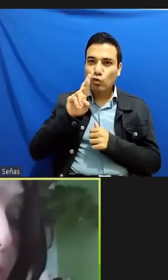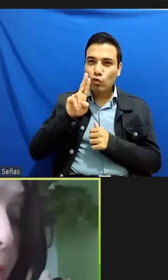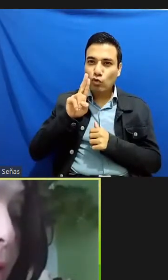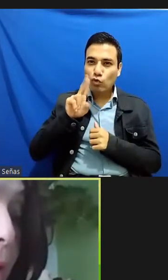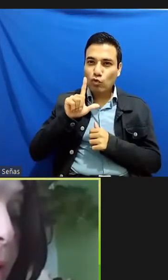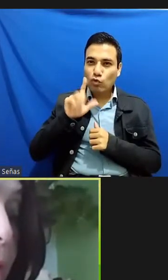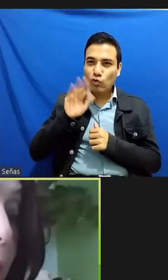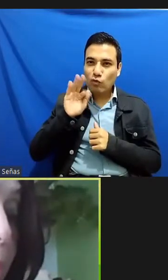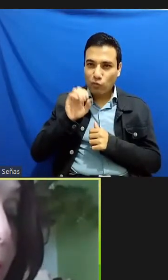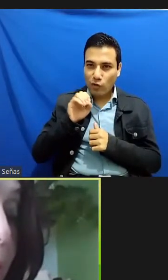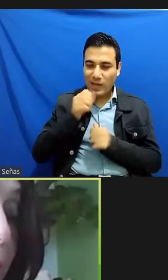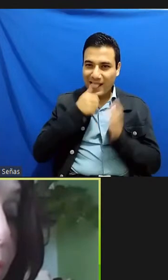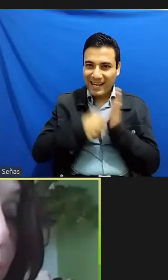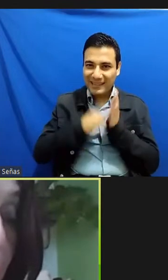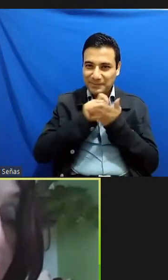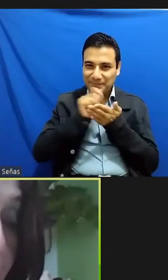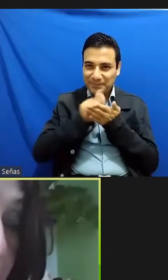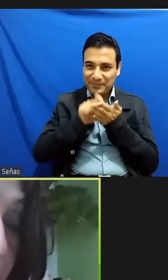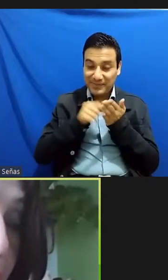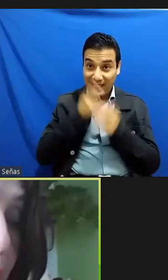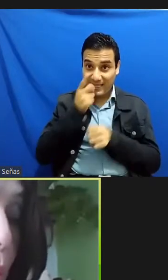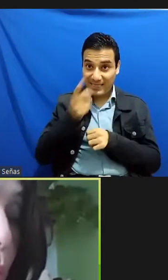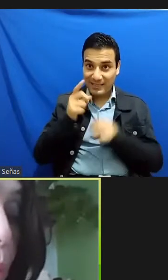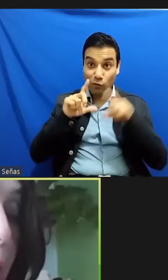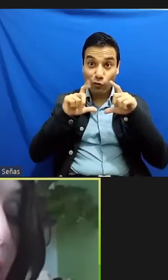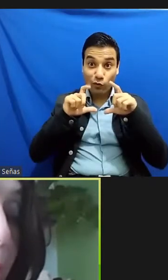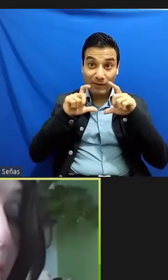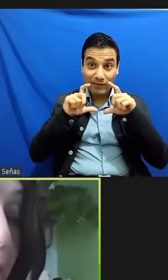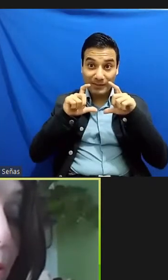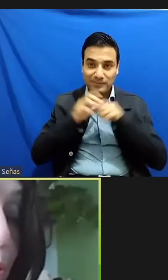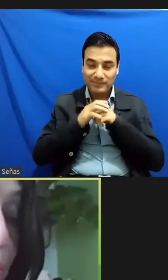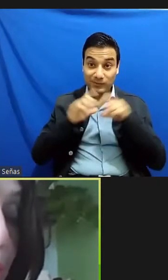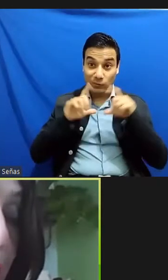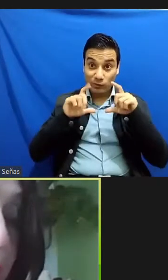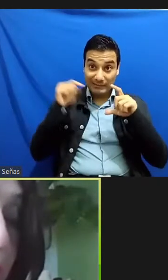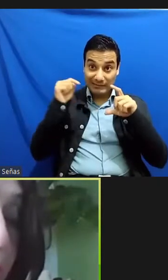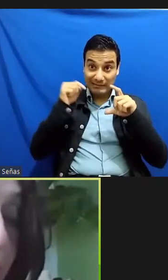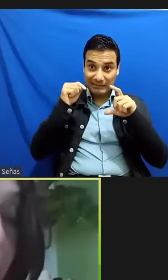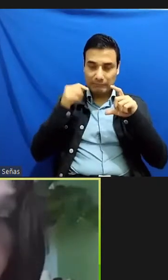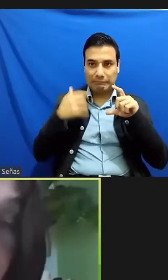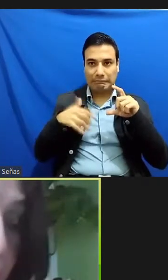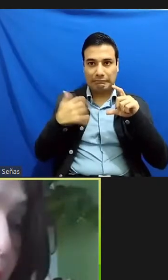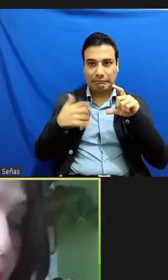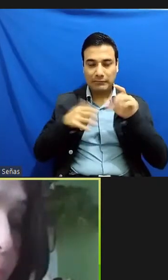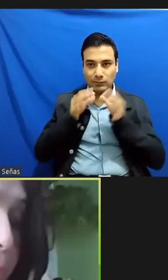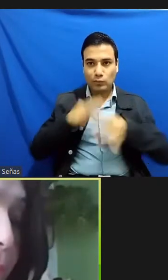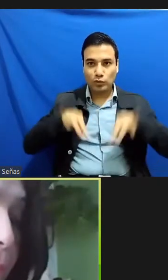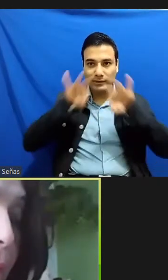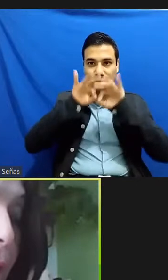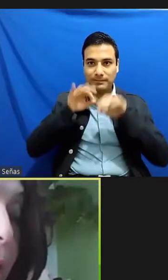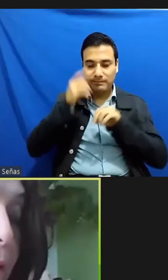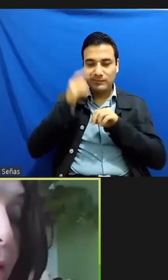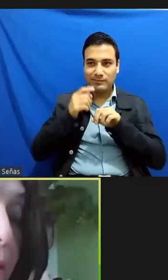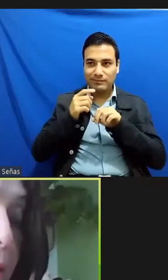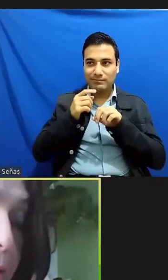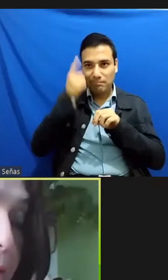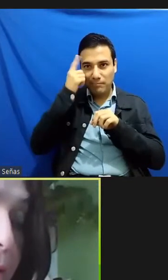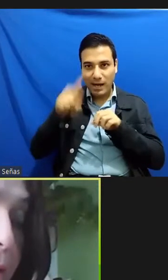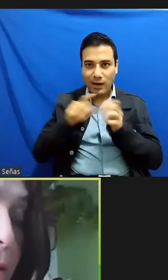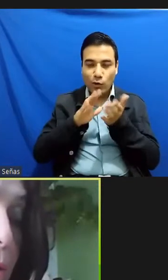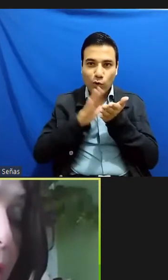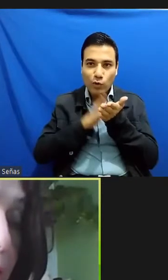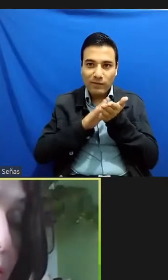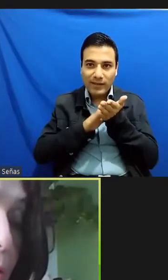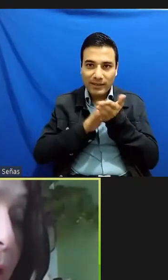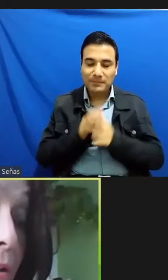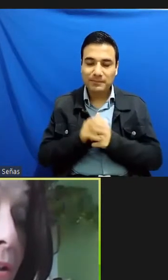Erguedas se habla de la fotografía como el elemento totalizante de la novela ¿qué nos dices?